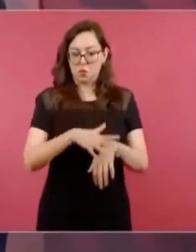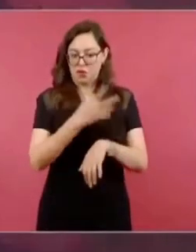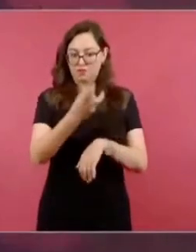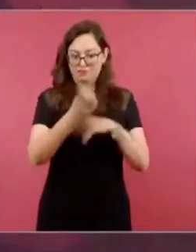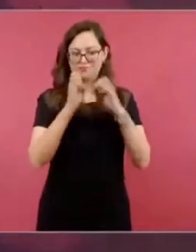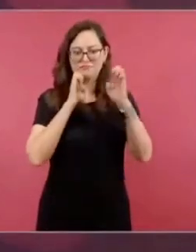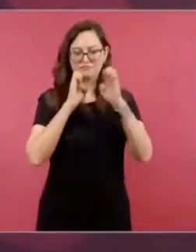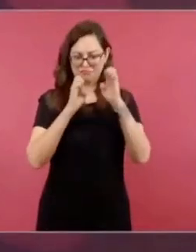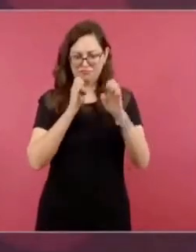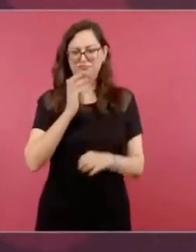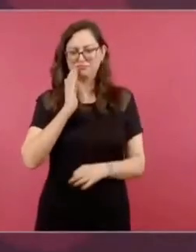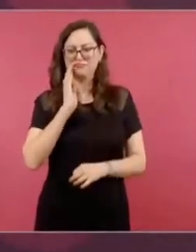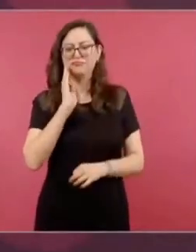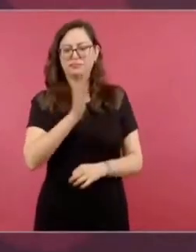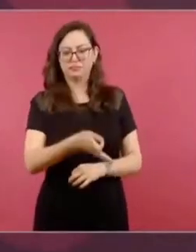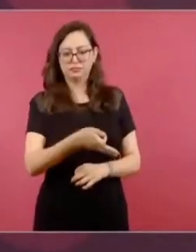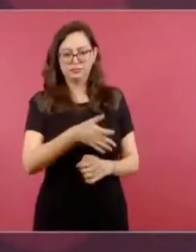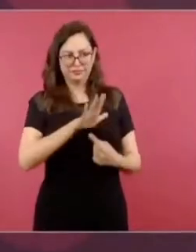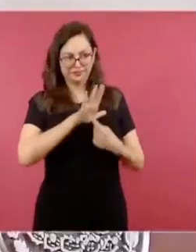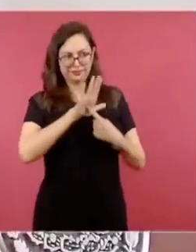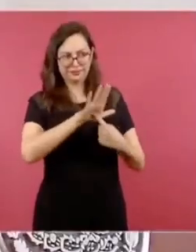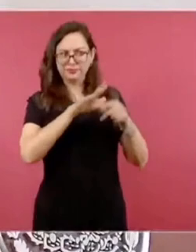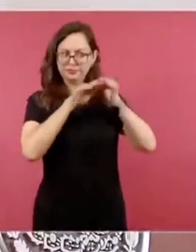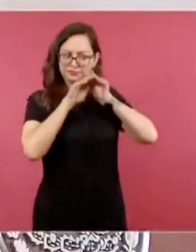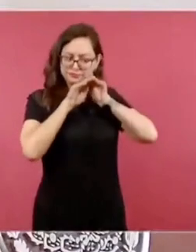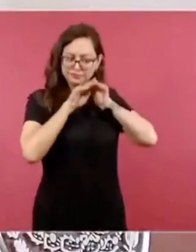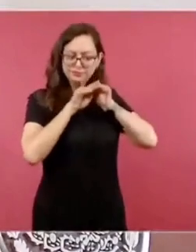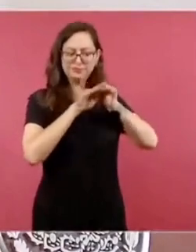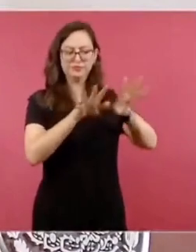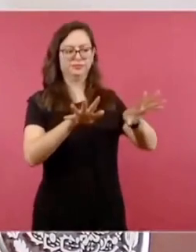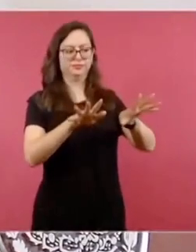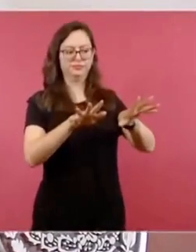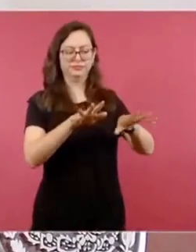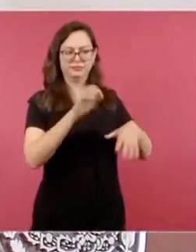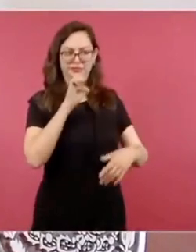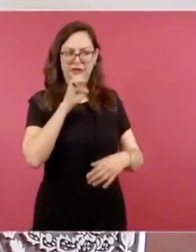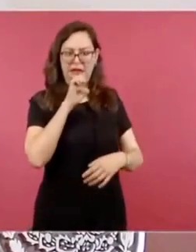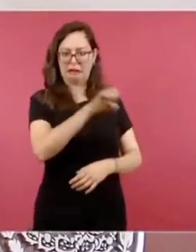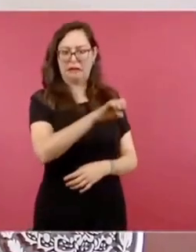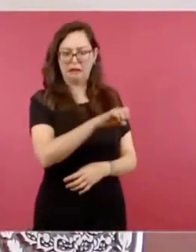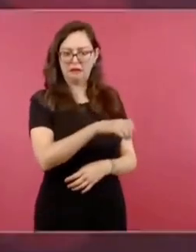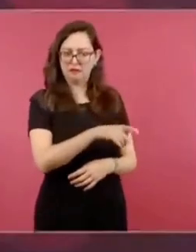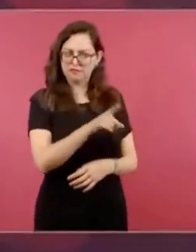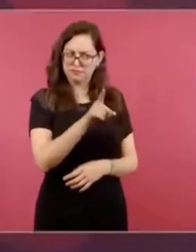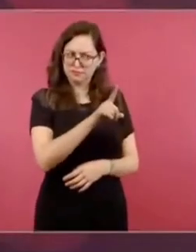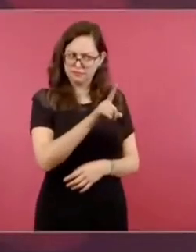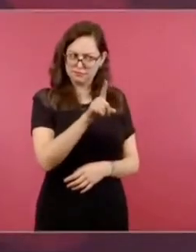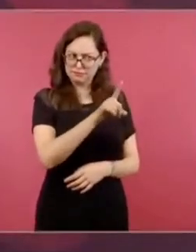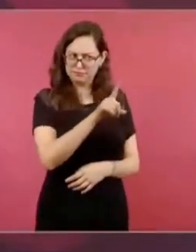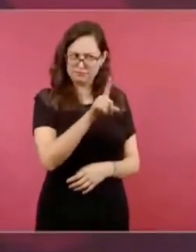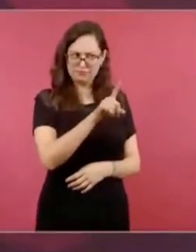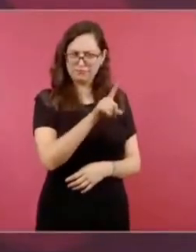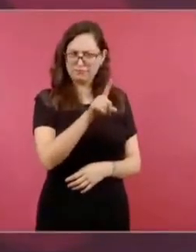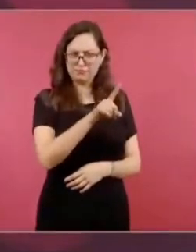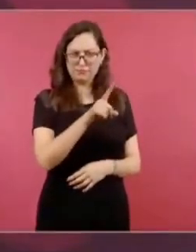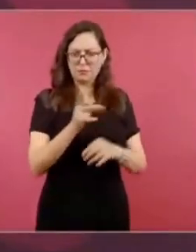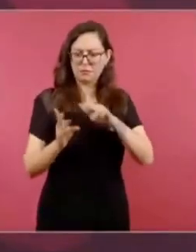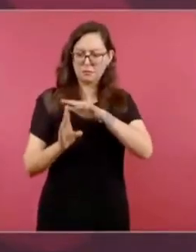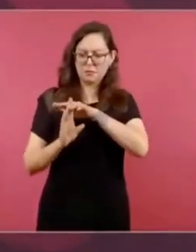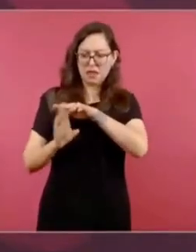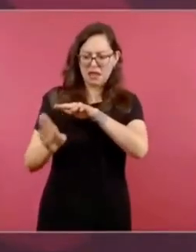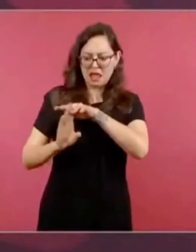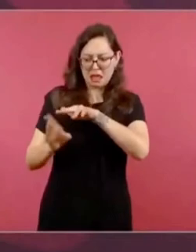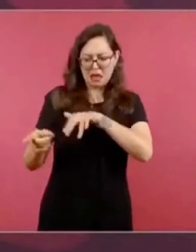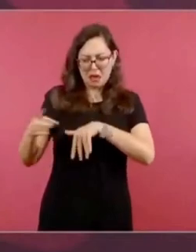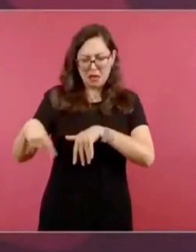o sea, el fenómeno migratorio tiene otras causas